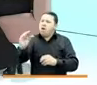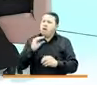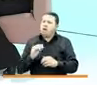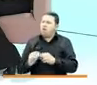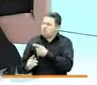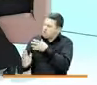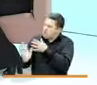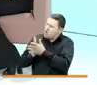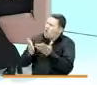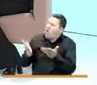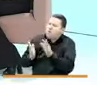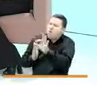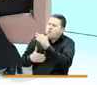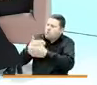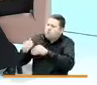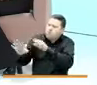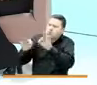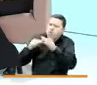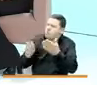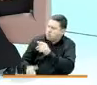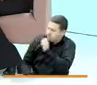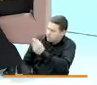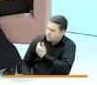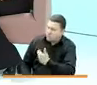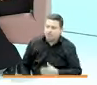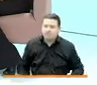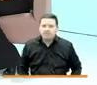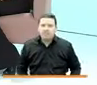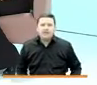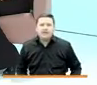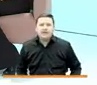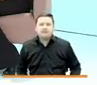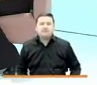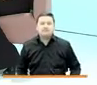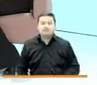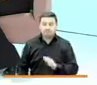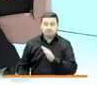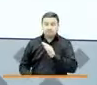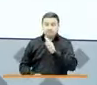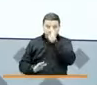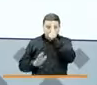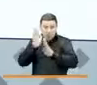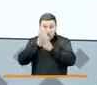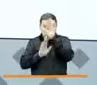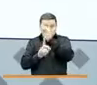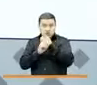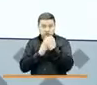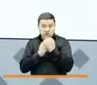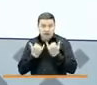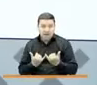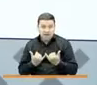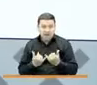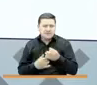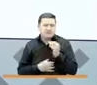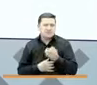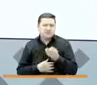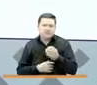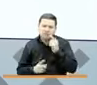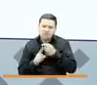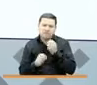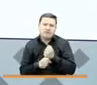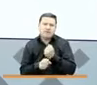cómo fue ese proceso. Bueno, en Prosperidad Social siempre hemos procurado por trabajar